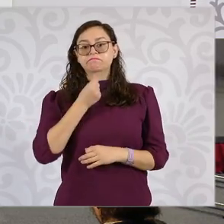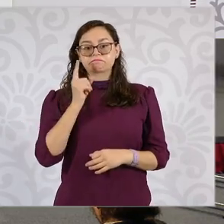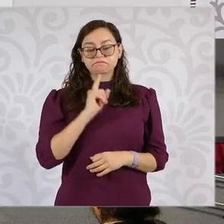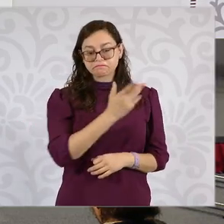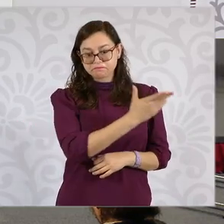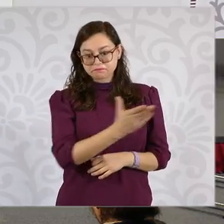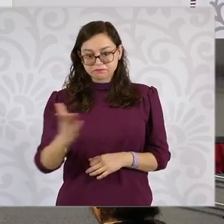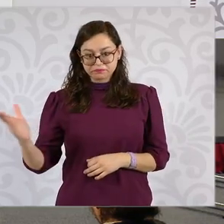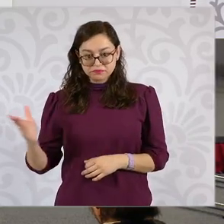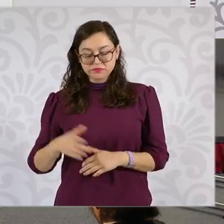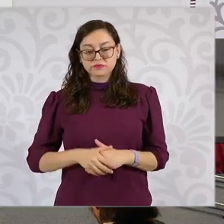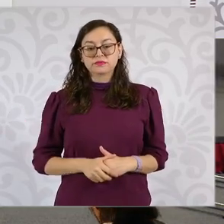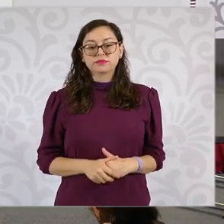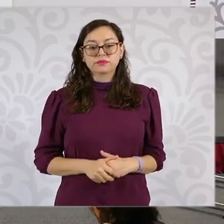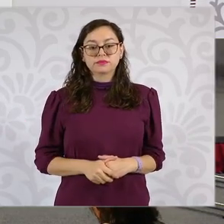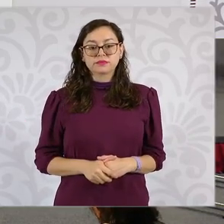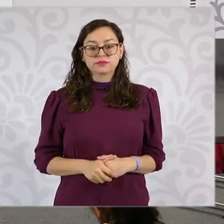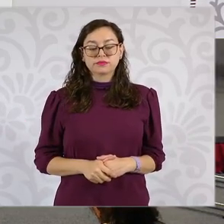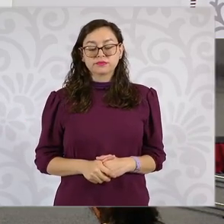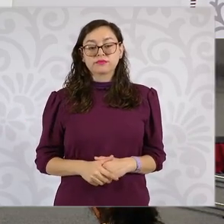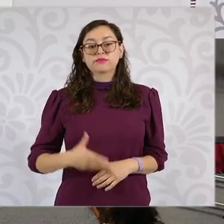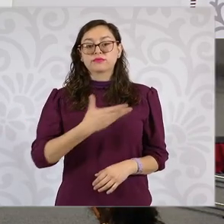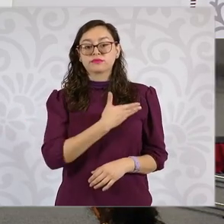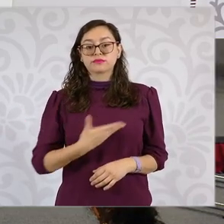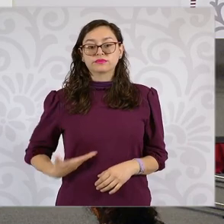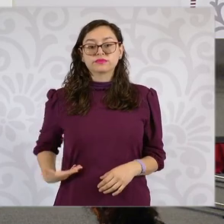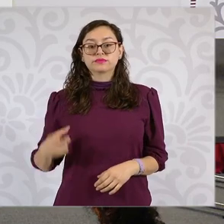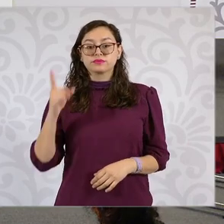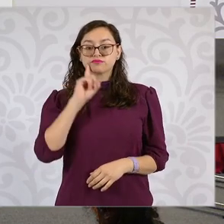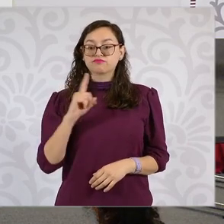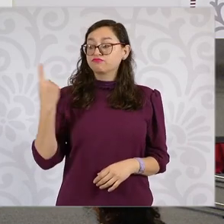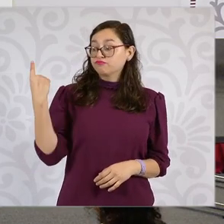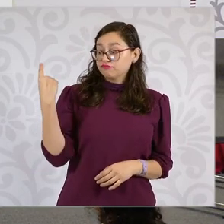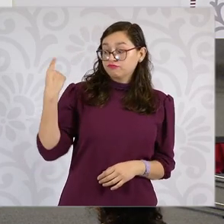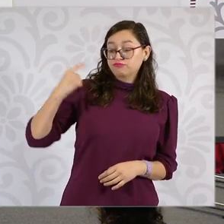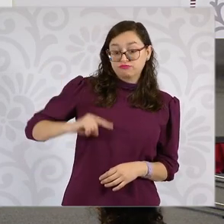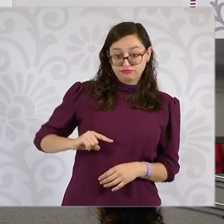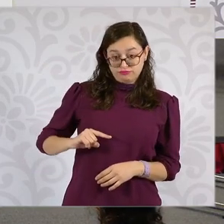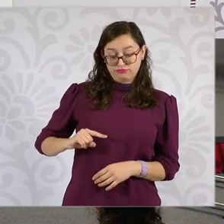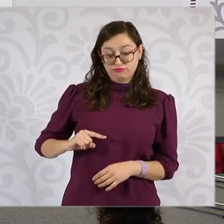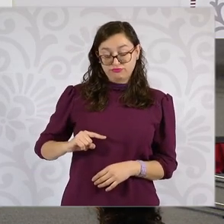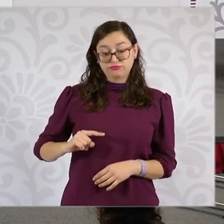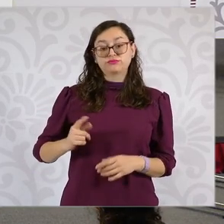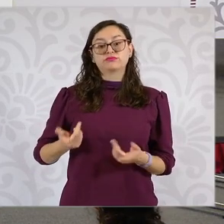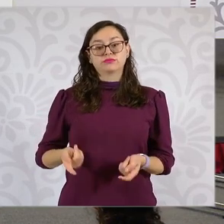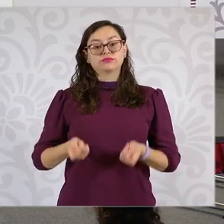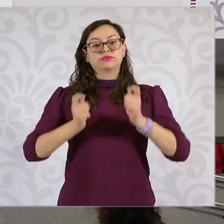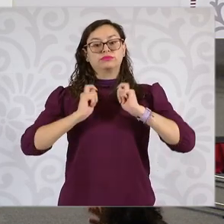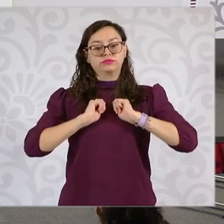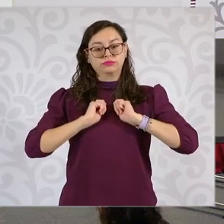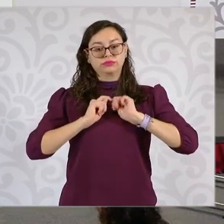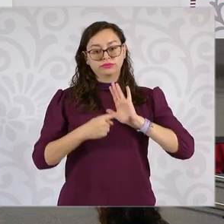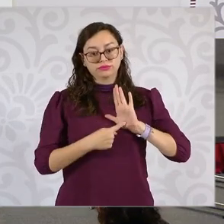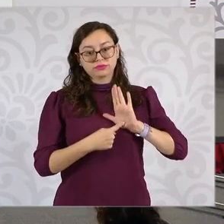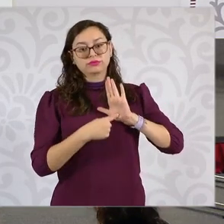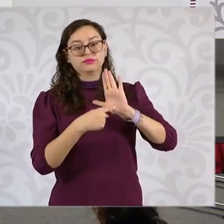Por instrucción de la presidenta Claudia Sheinbaum, presentamos ahora